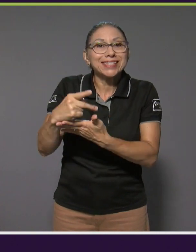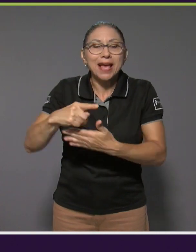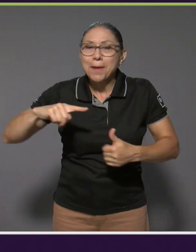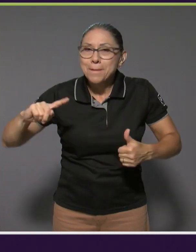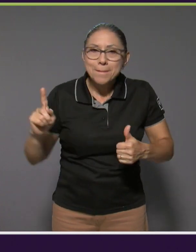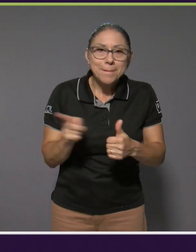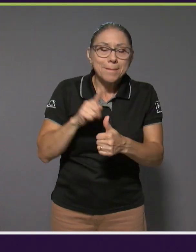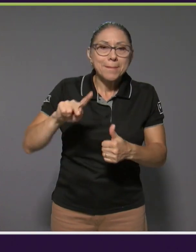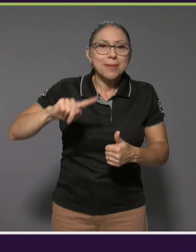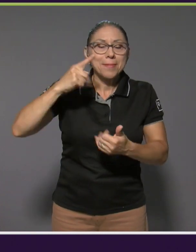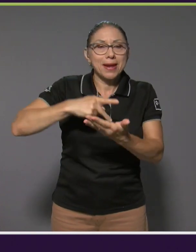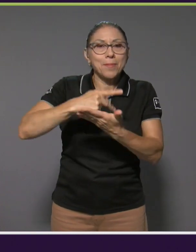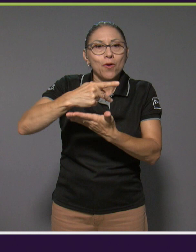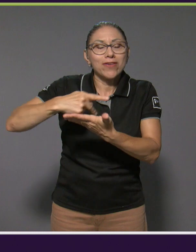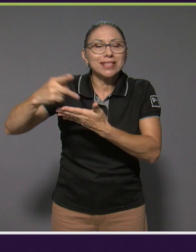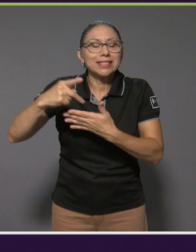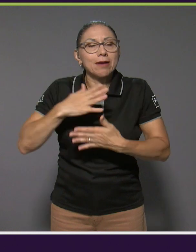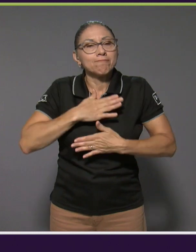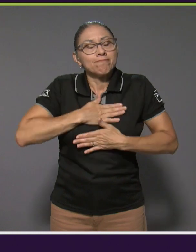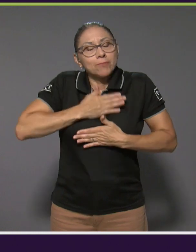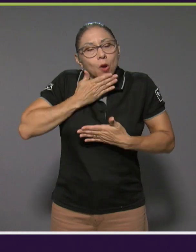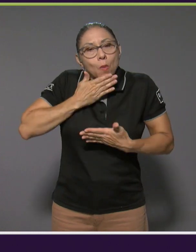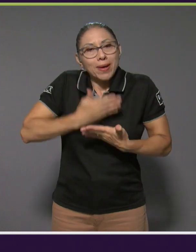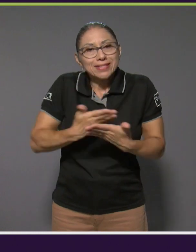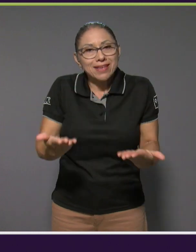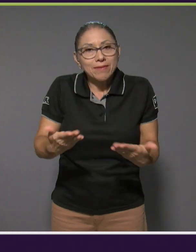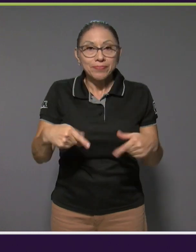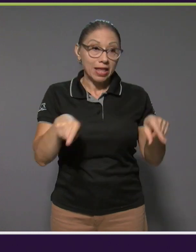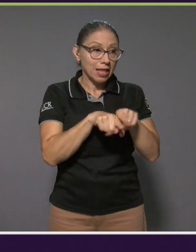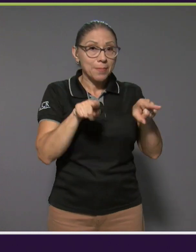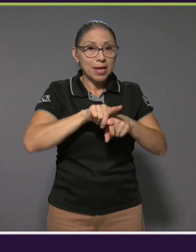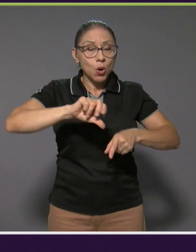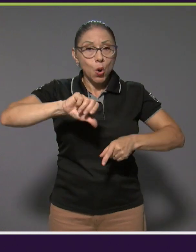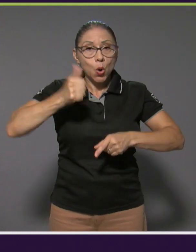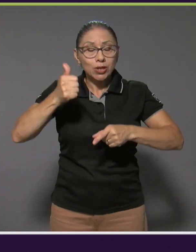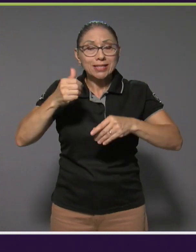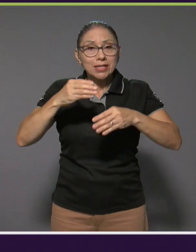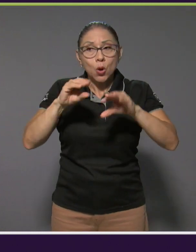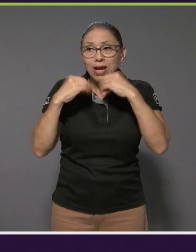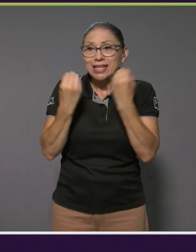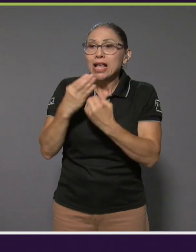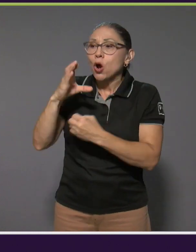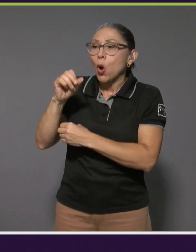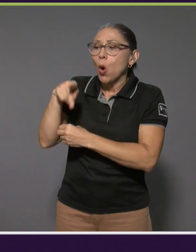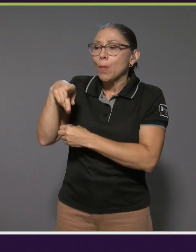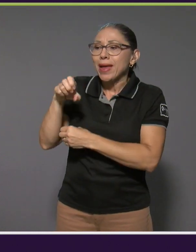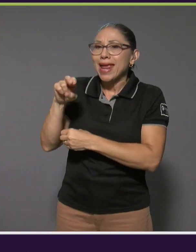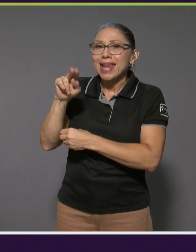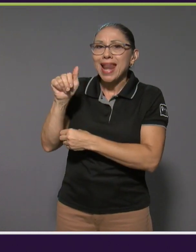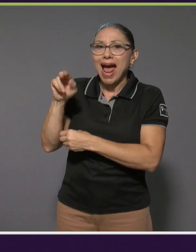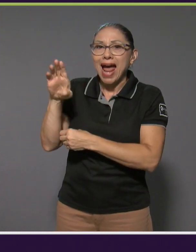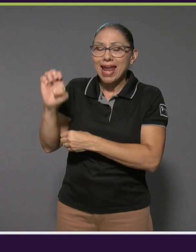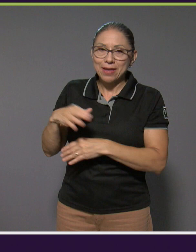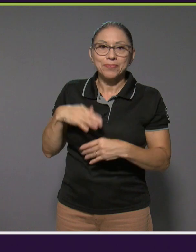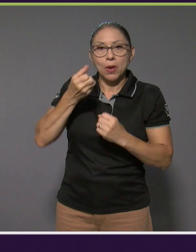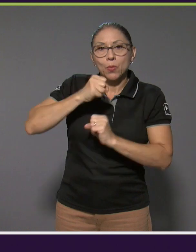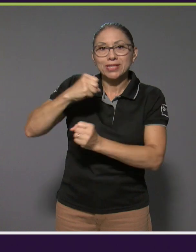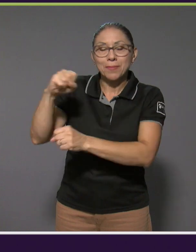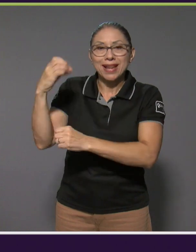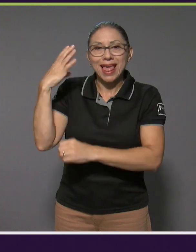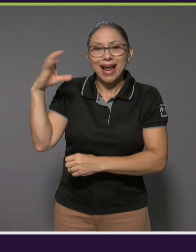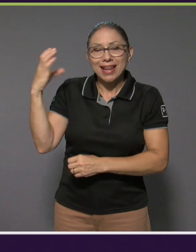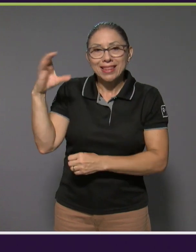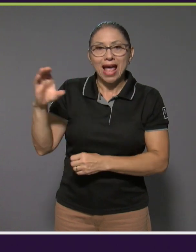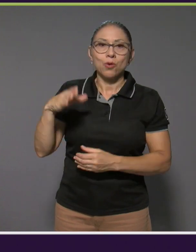Y bueno, también hay otras organizaciones e instituciones que están participando, Copenay, la Municipalidad de Cartago, el